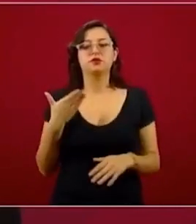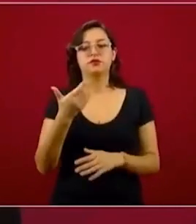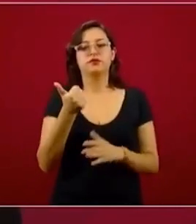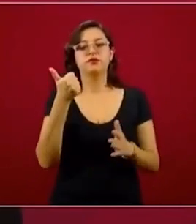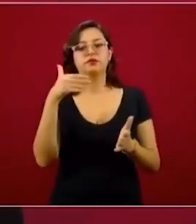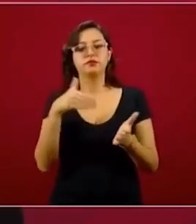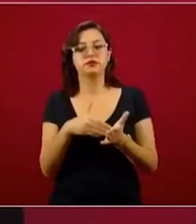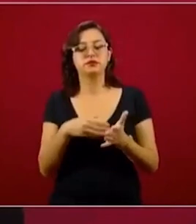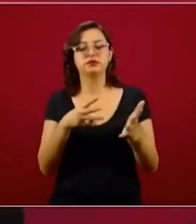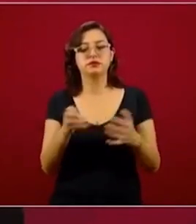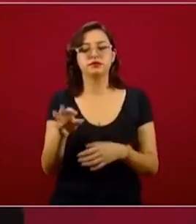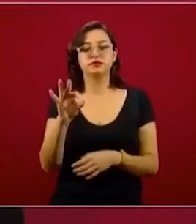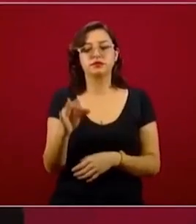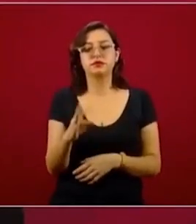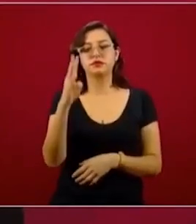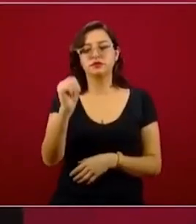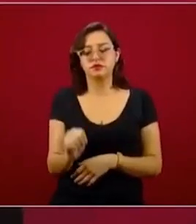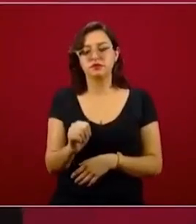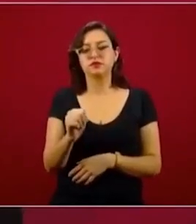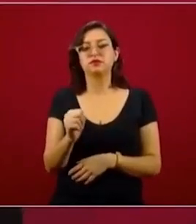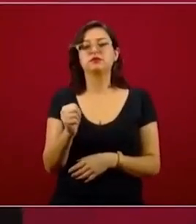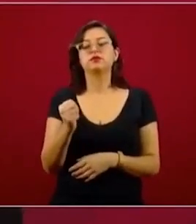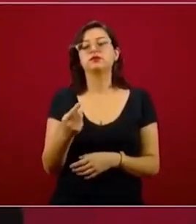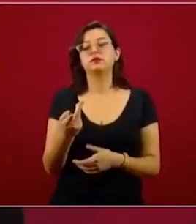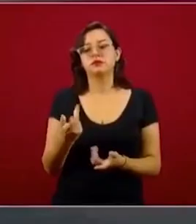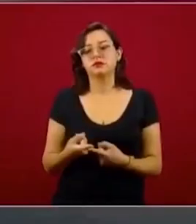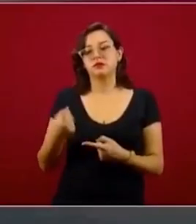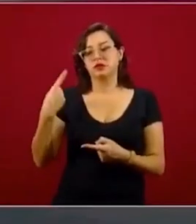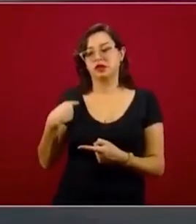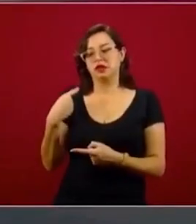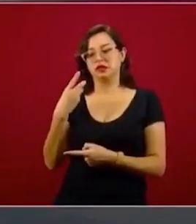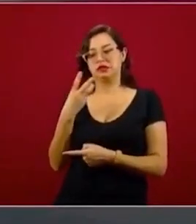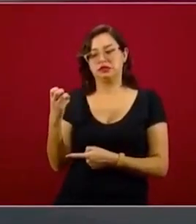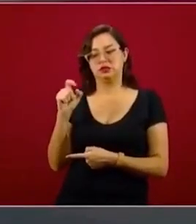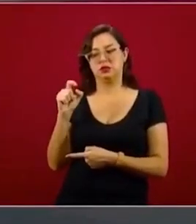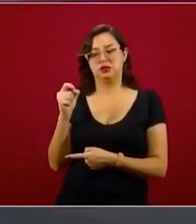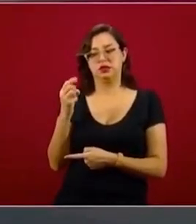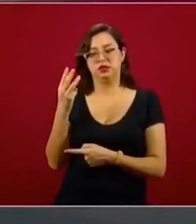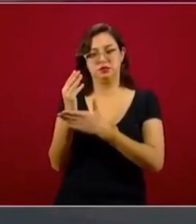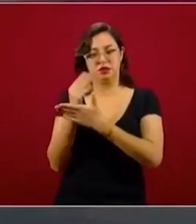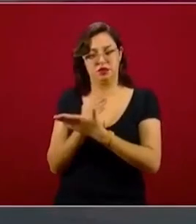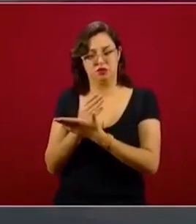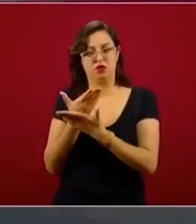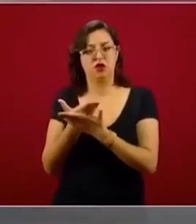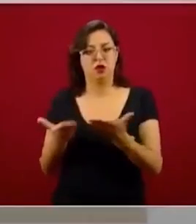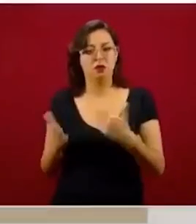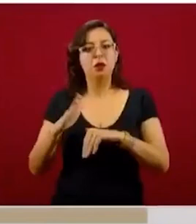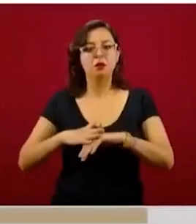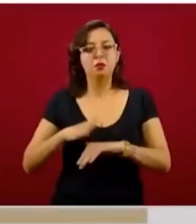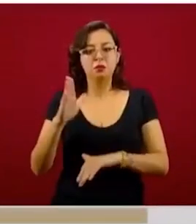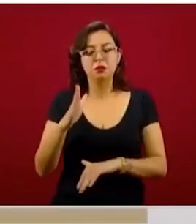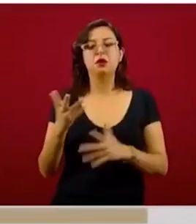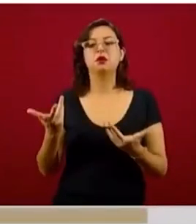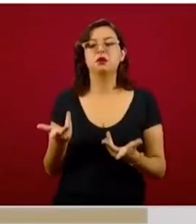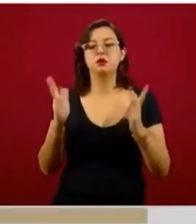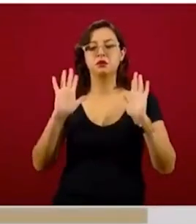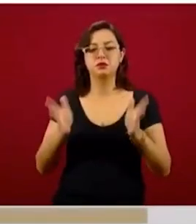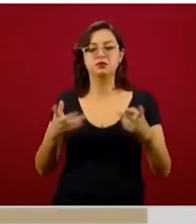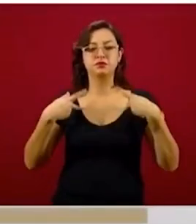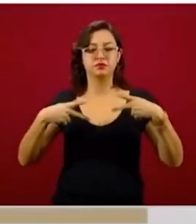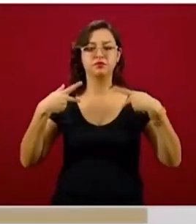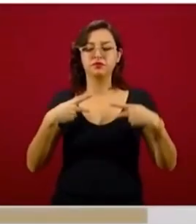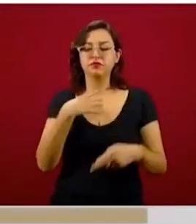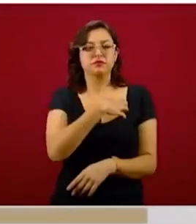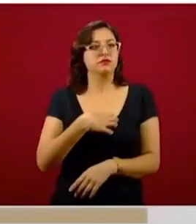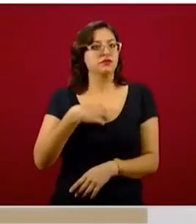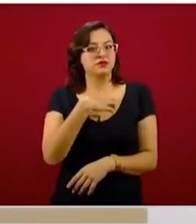créditos, 323 más que el día anterior, y nos da mucho gusto que en redes sociales empezamos ya a recibir mensajes de gente muy contenta